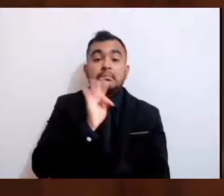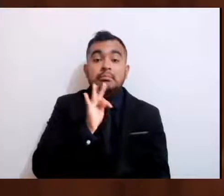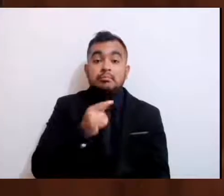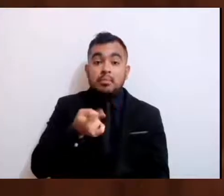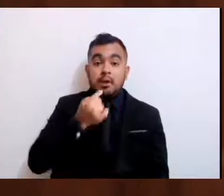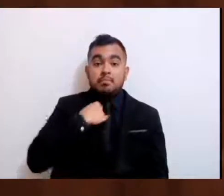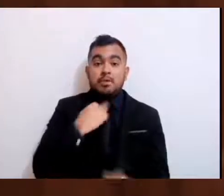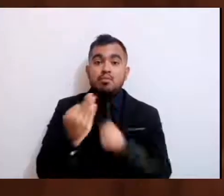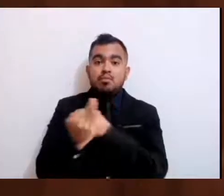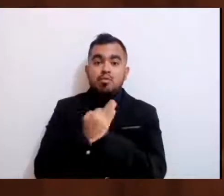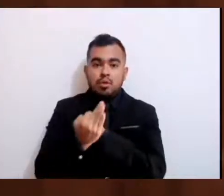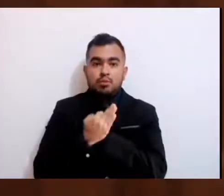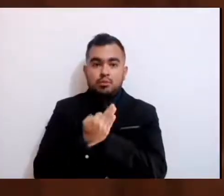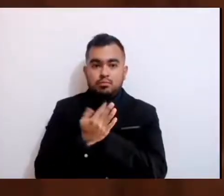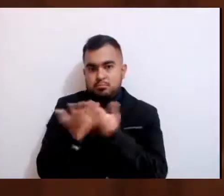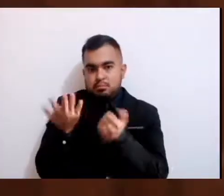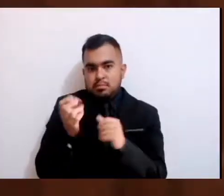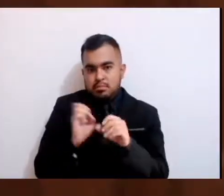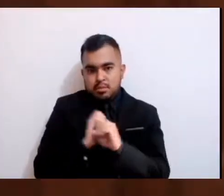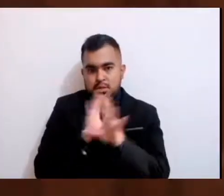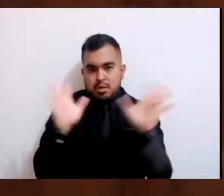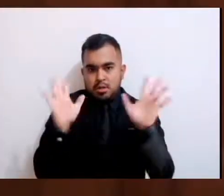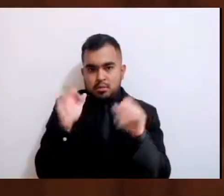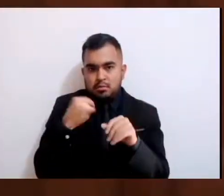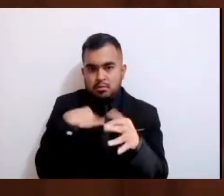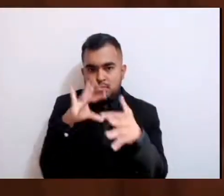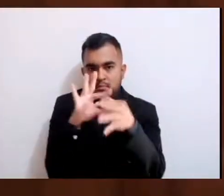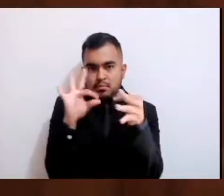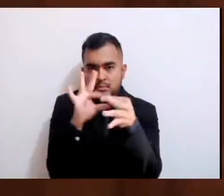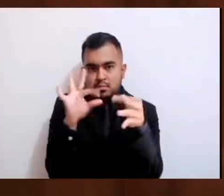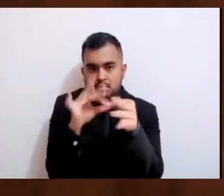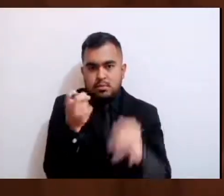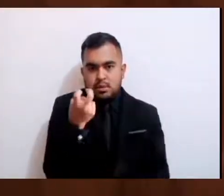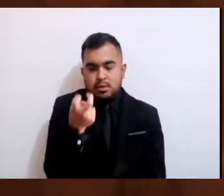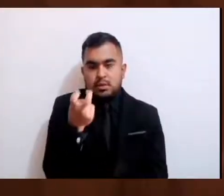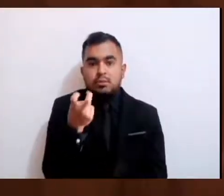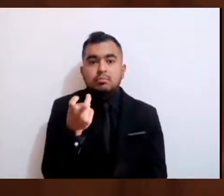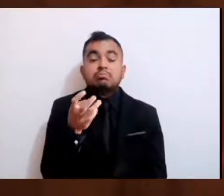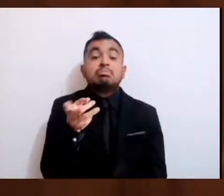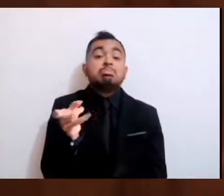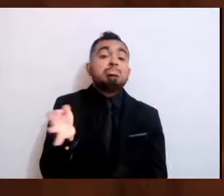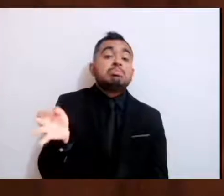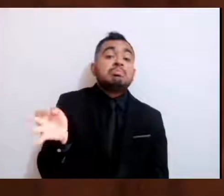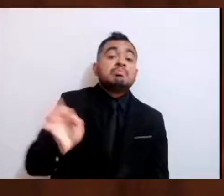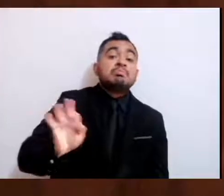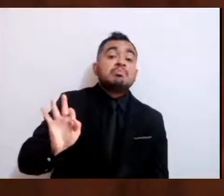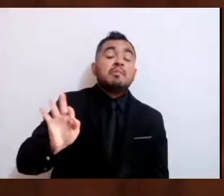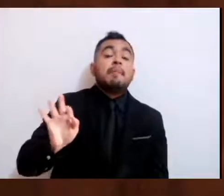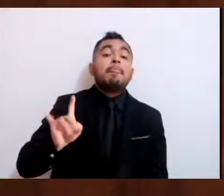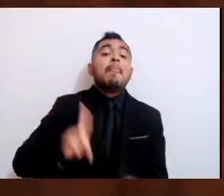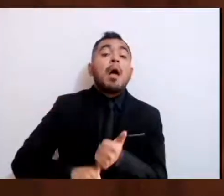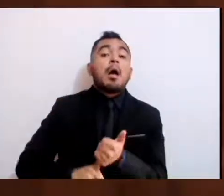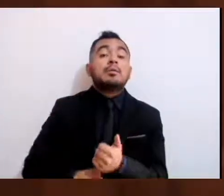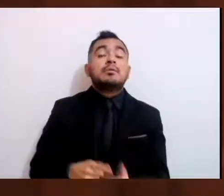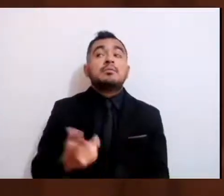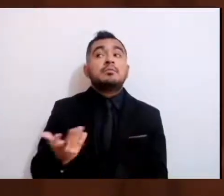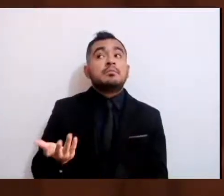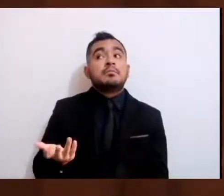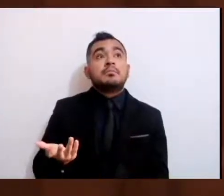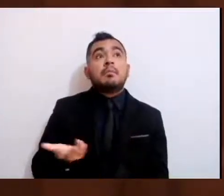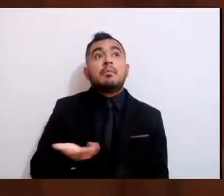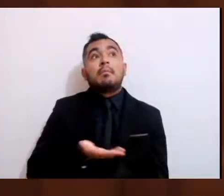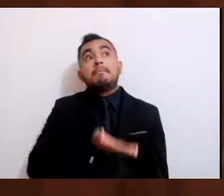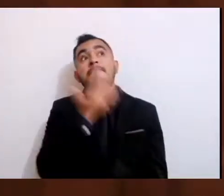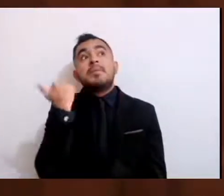Digo, lo decimos de manera clara, precisa, porque a lo mejor no vayan a decir que estamos pidiendo hasta cuánto